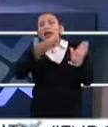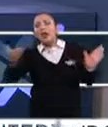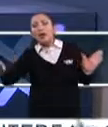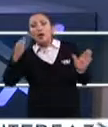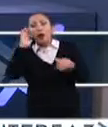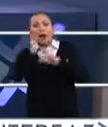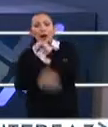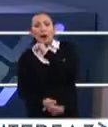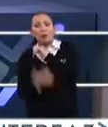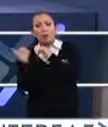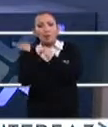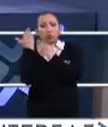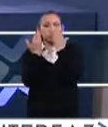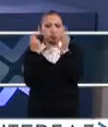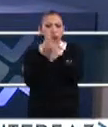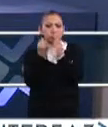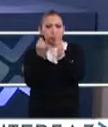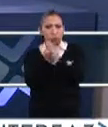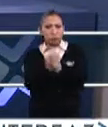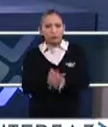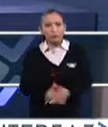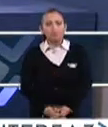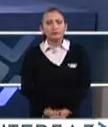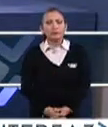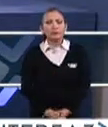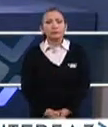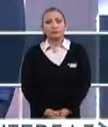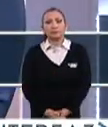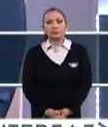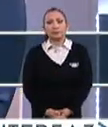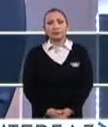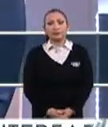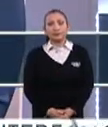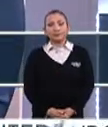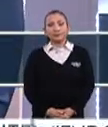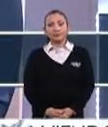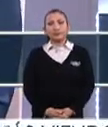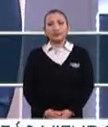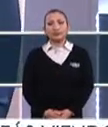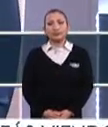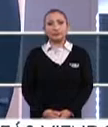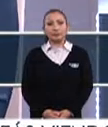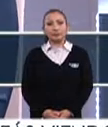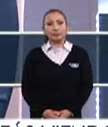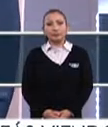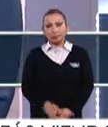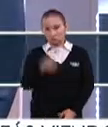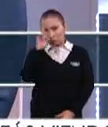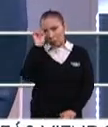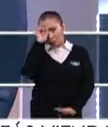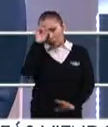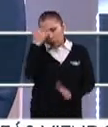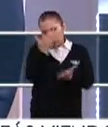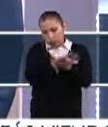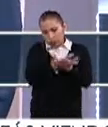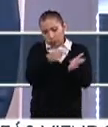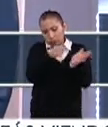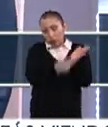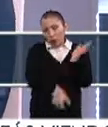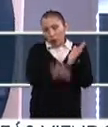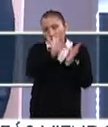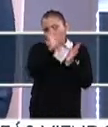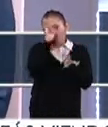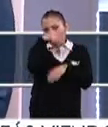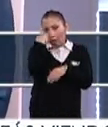persona concluye, en términos generales, este curso? Bueno, pues la propuesta que tenemos es una propuesta de